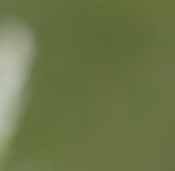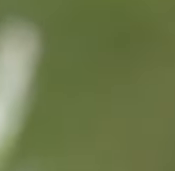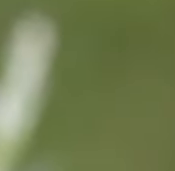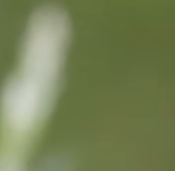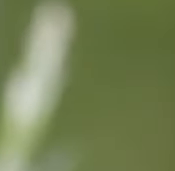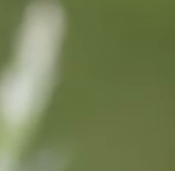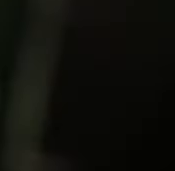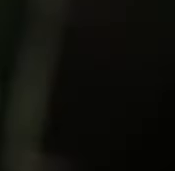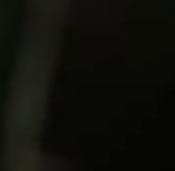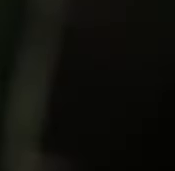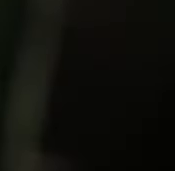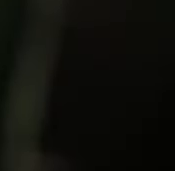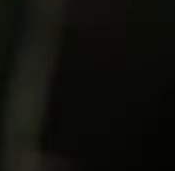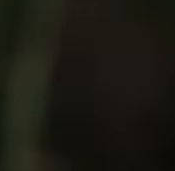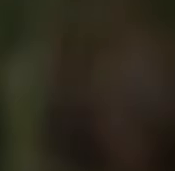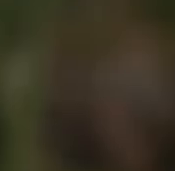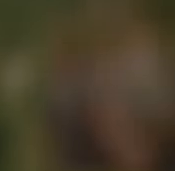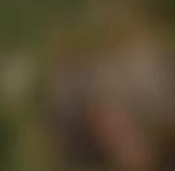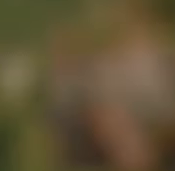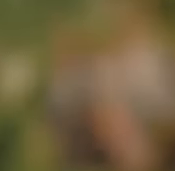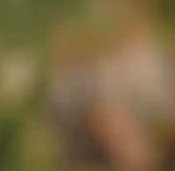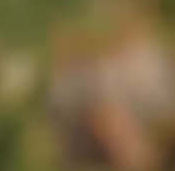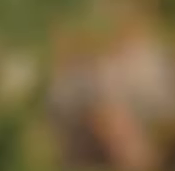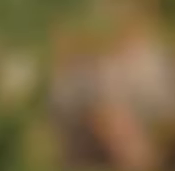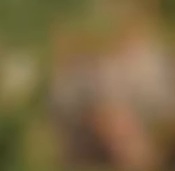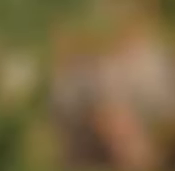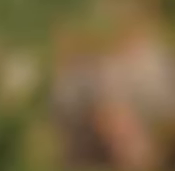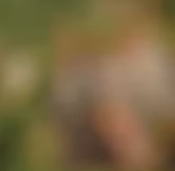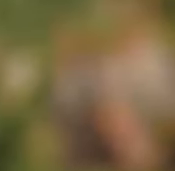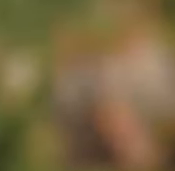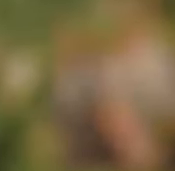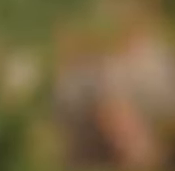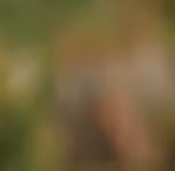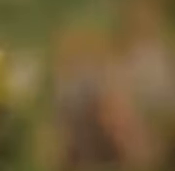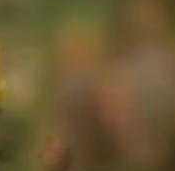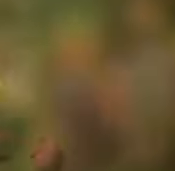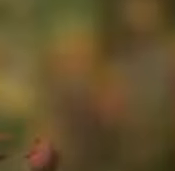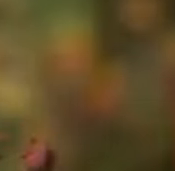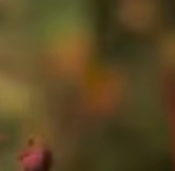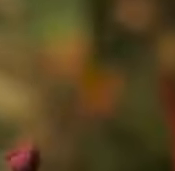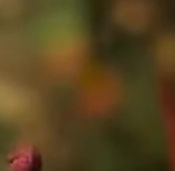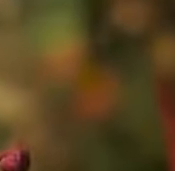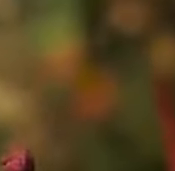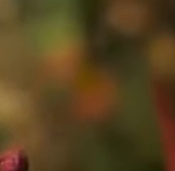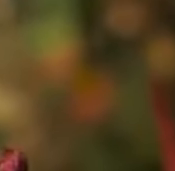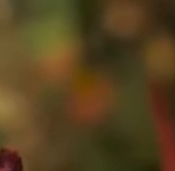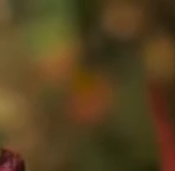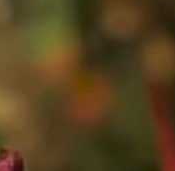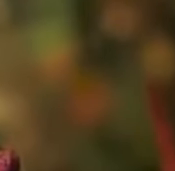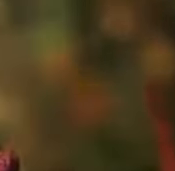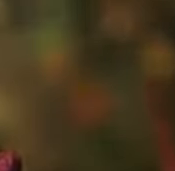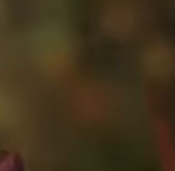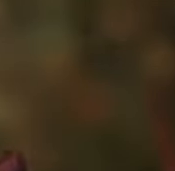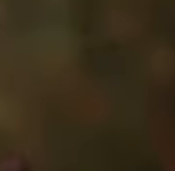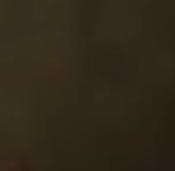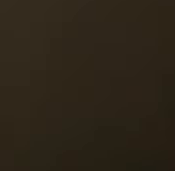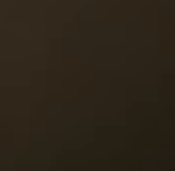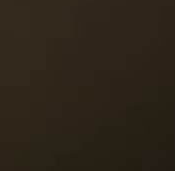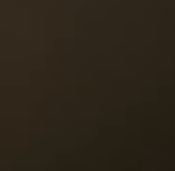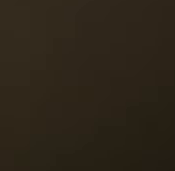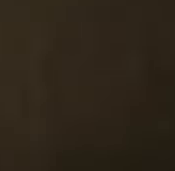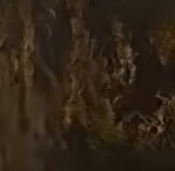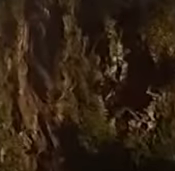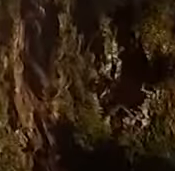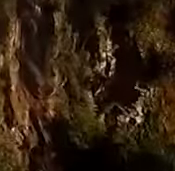reproducirse, es decir, tres cuartas partes de los cultivos, así como el 35% de las tierras agrícolas del